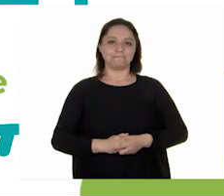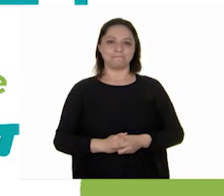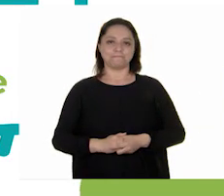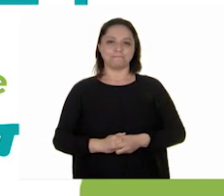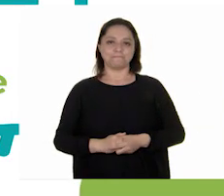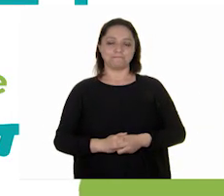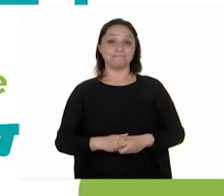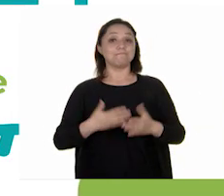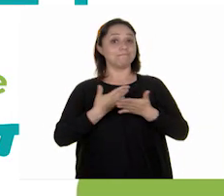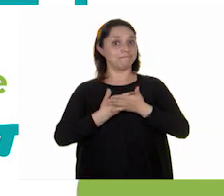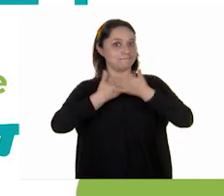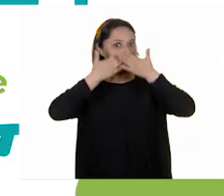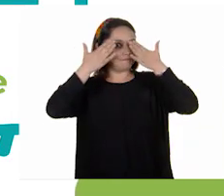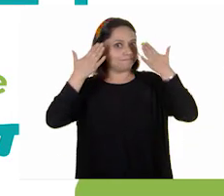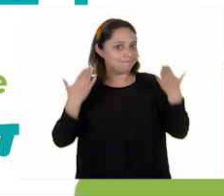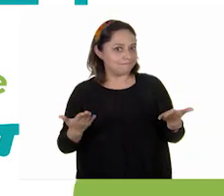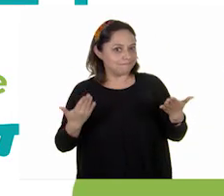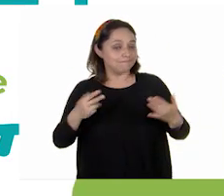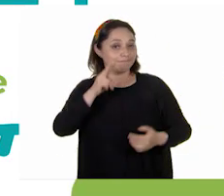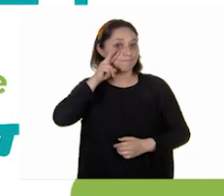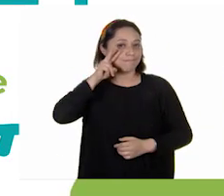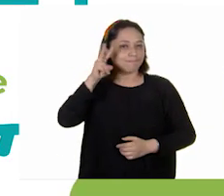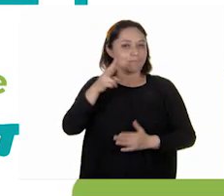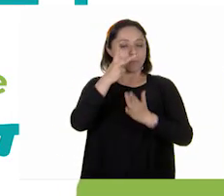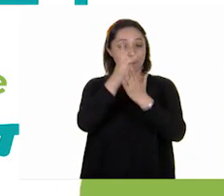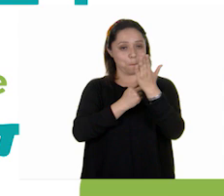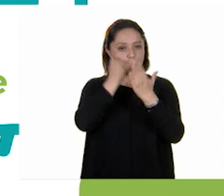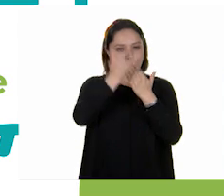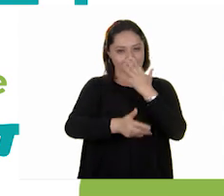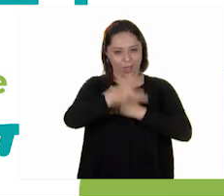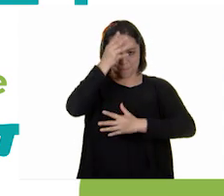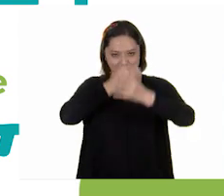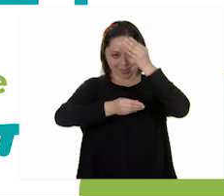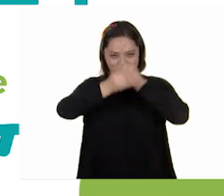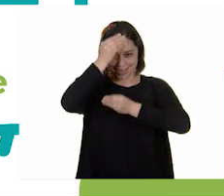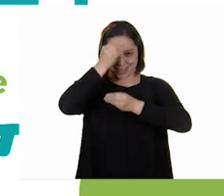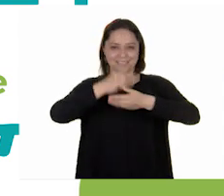Y ahora, acompáñanos a ver proyectos de aprendizaje.